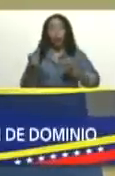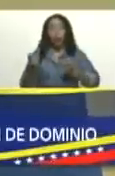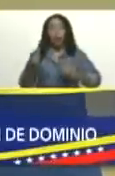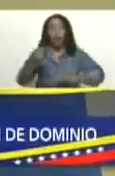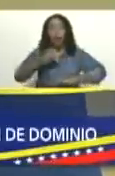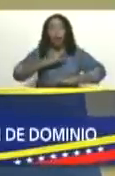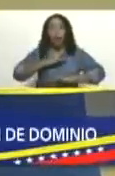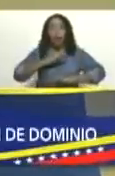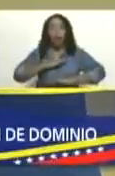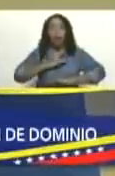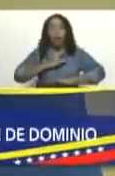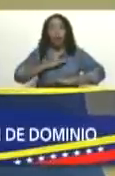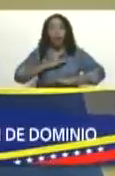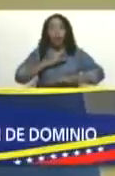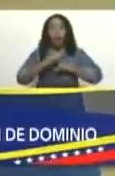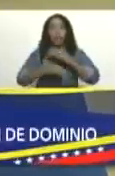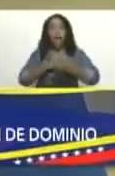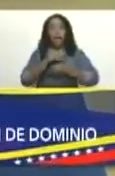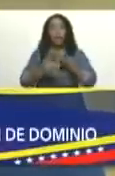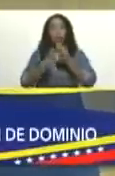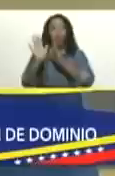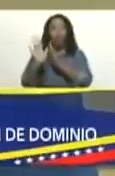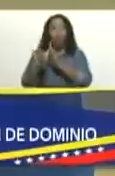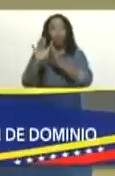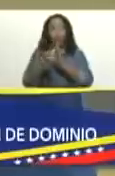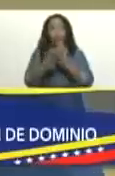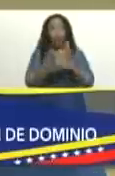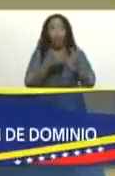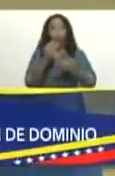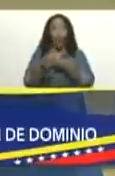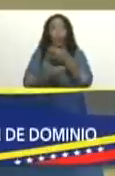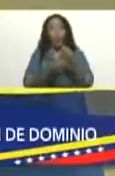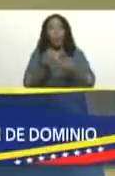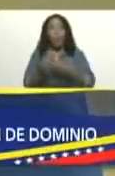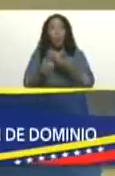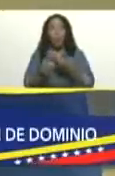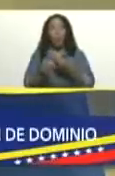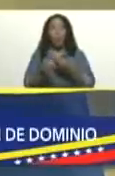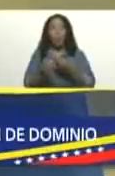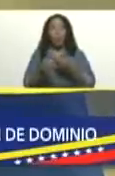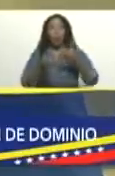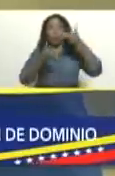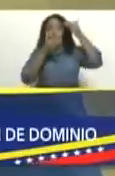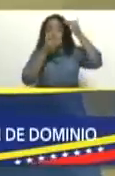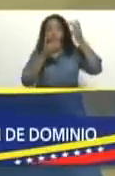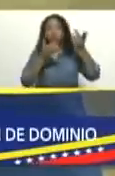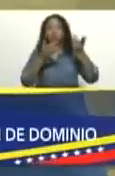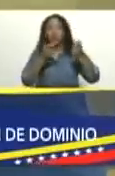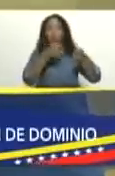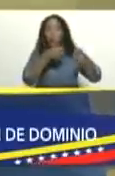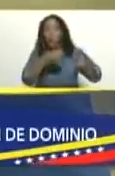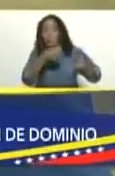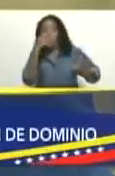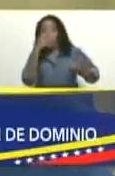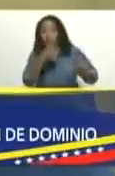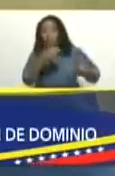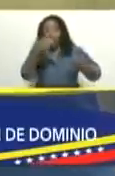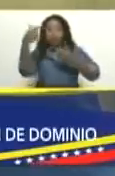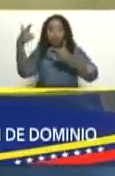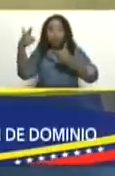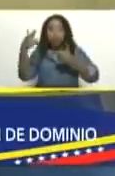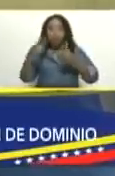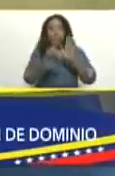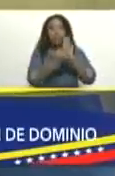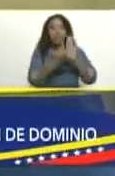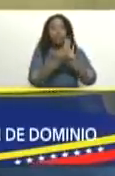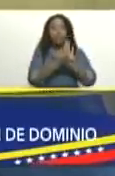que se hayan generado producto de activas ilícitas como el terrorismo como el narcotráfico la legitimación de capital